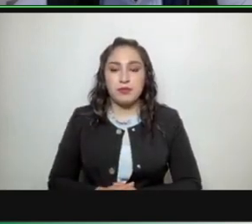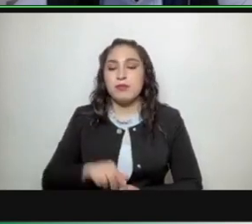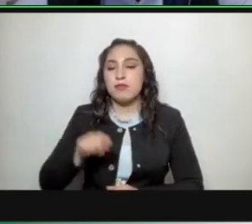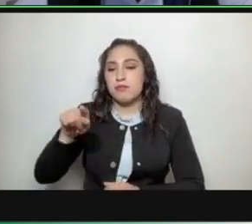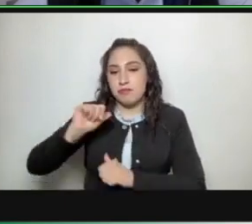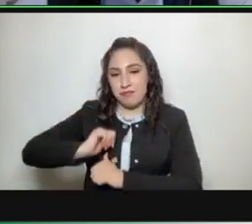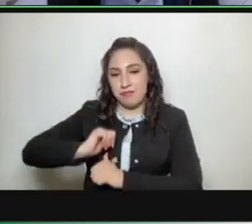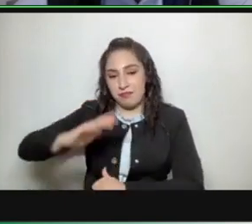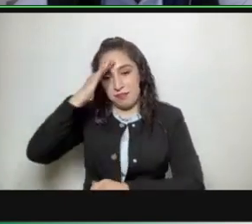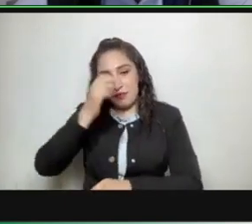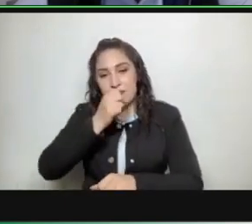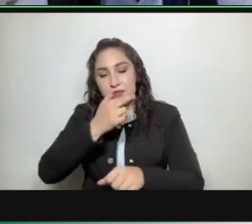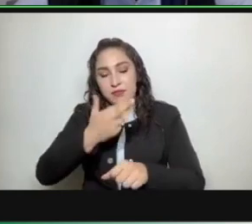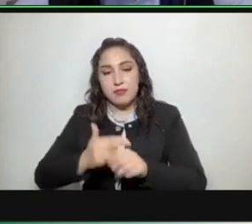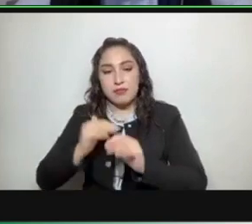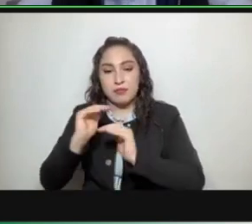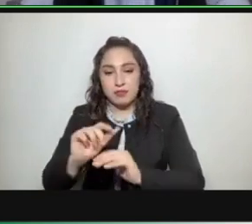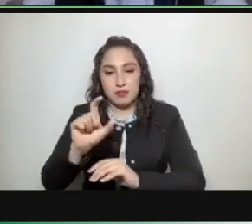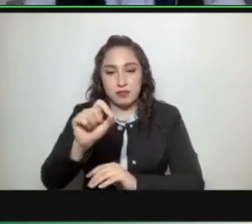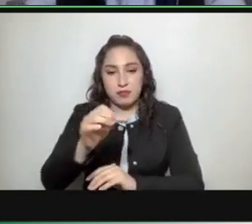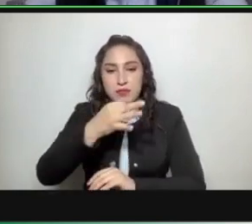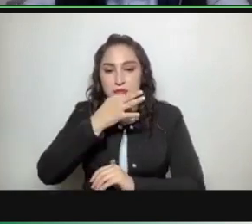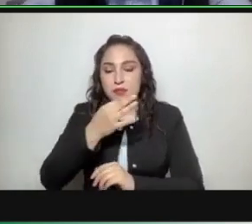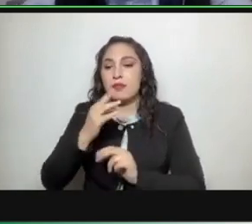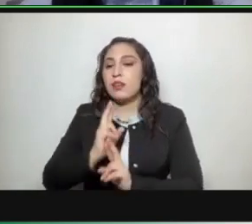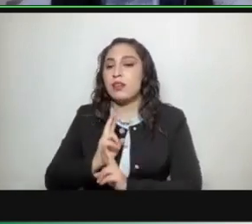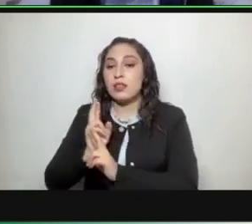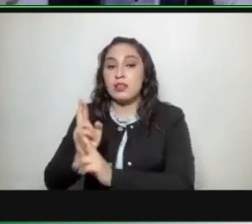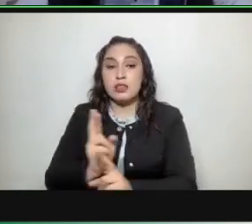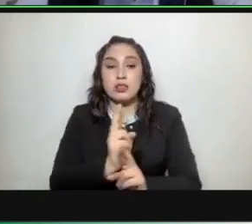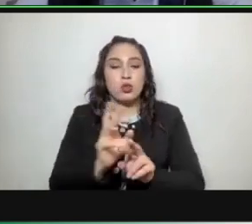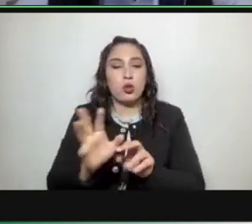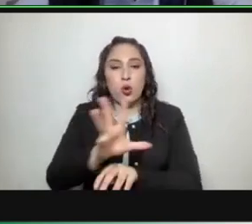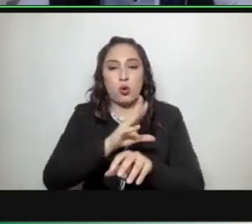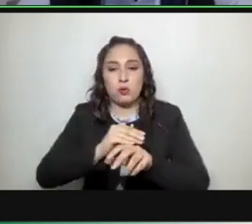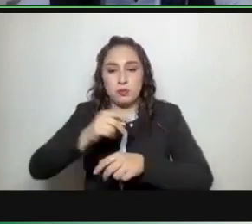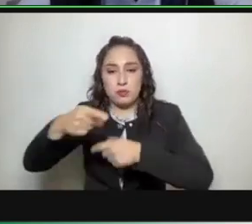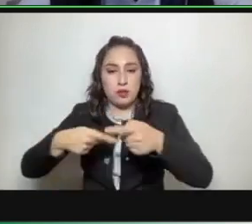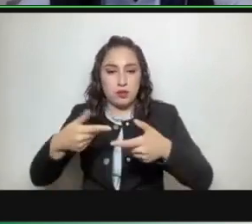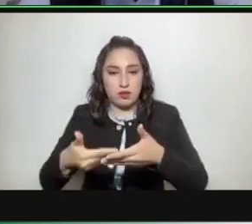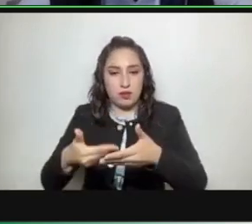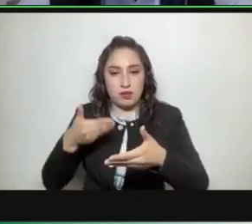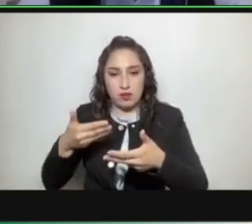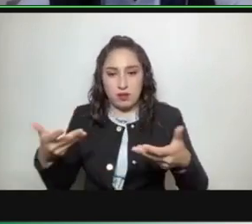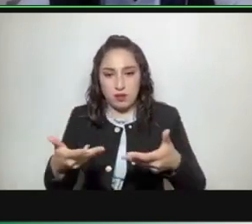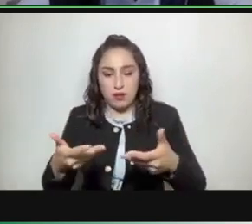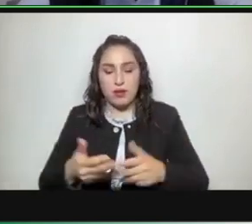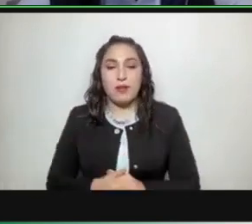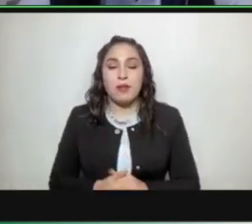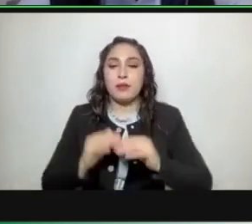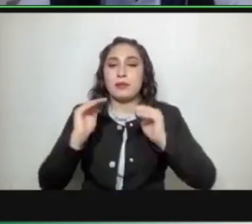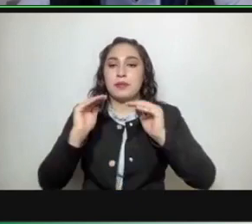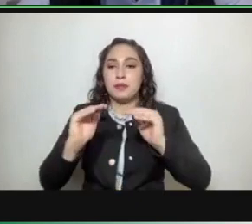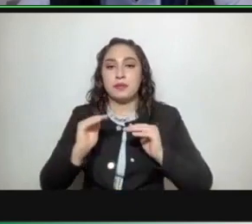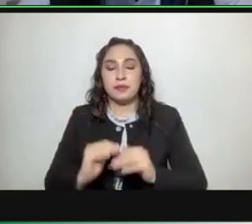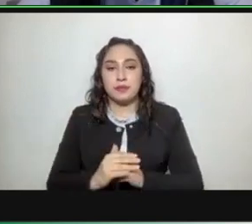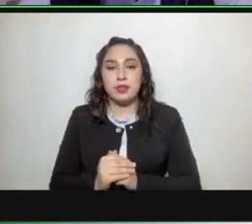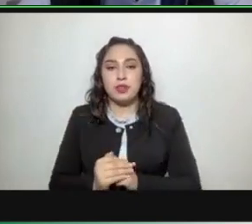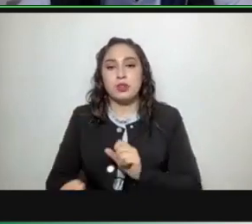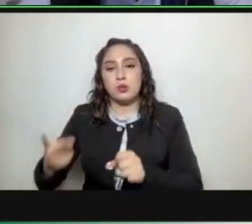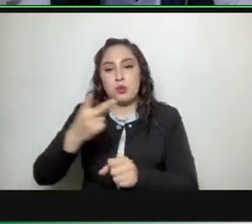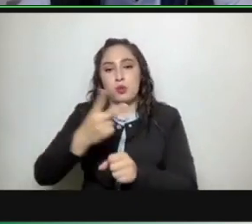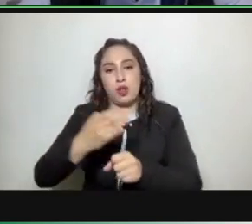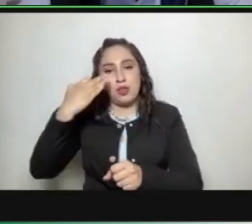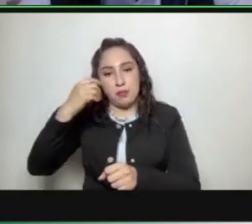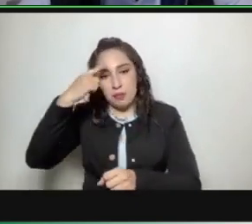que comparece hasta por veinte minutos para responder a los planteamientos realizados seis réplica hasta por cinco